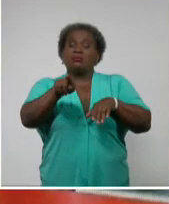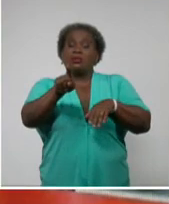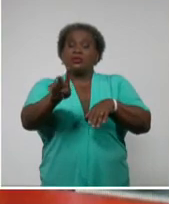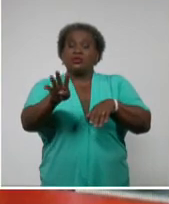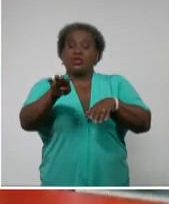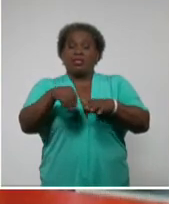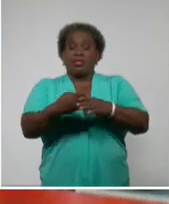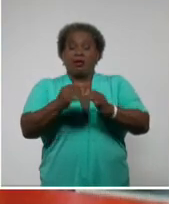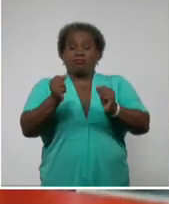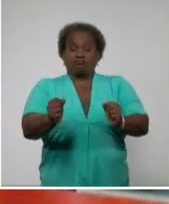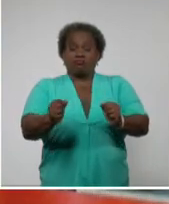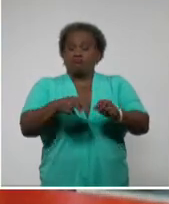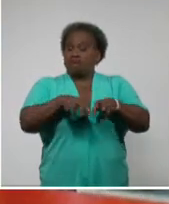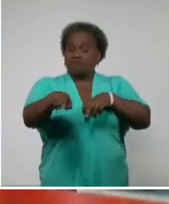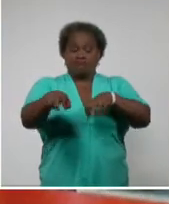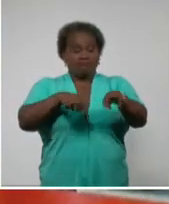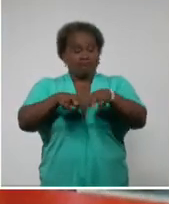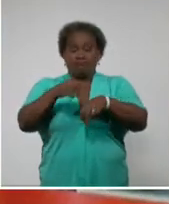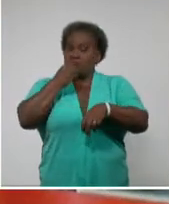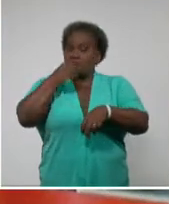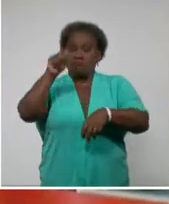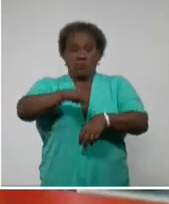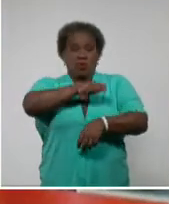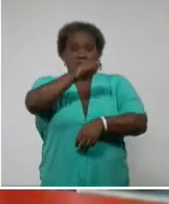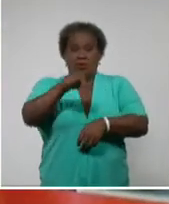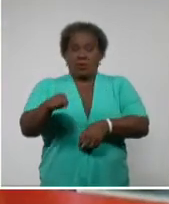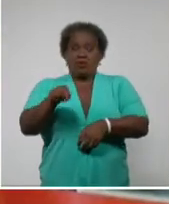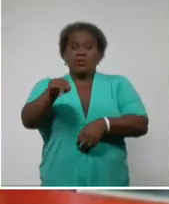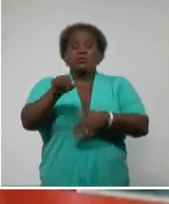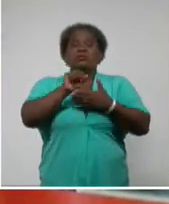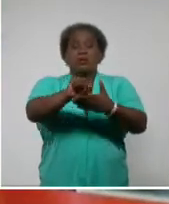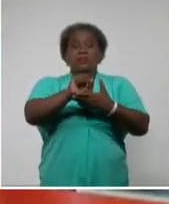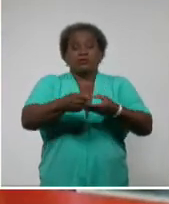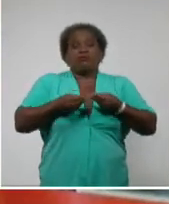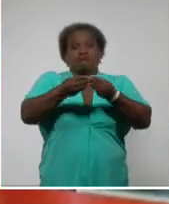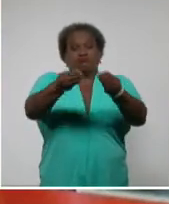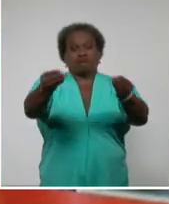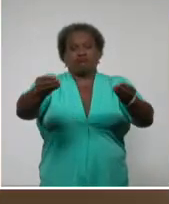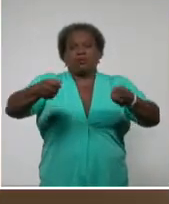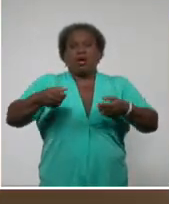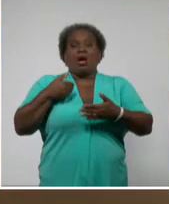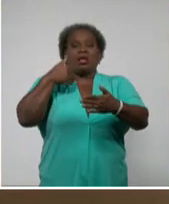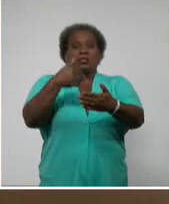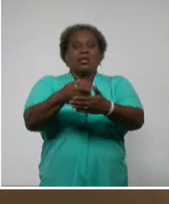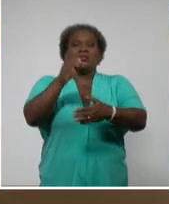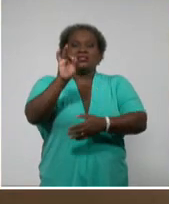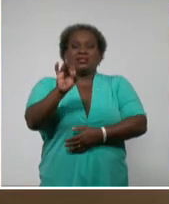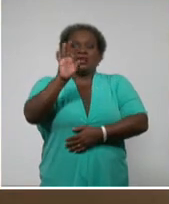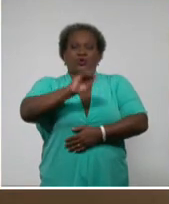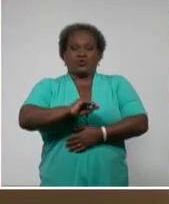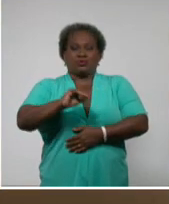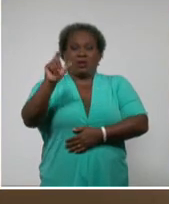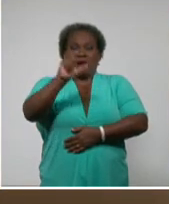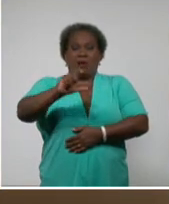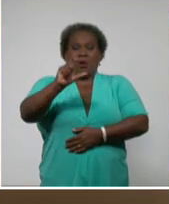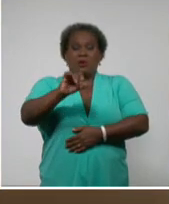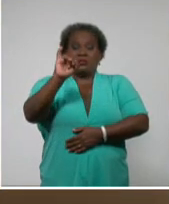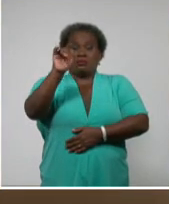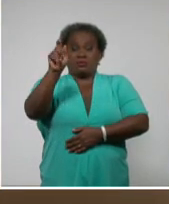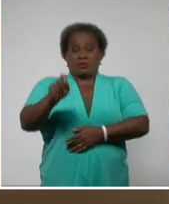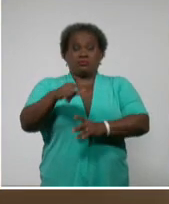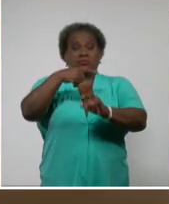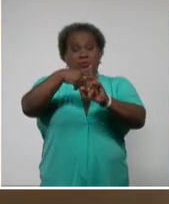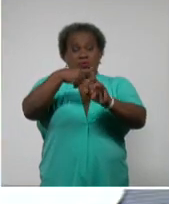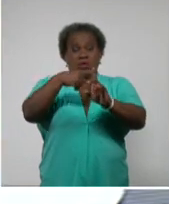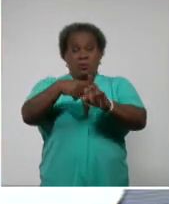limitación de movilidad, como decía, bueno, de los servicios hasta las 7 de la noche. Camagüey, con 6 casos positivos en los